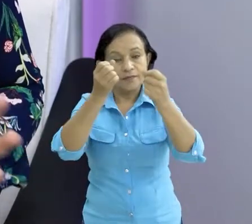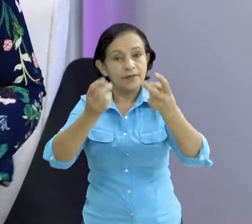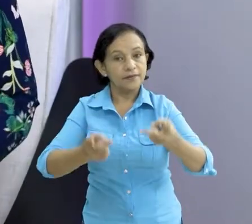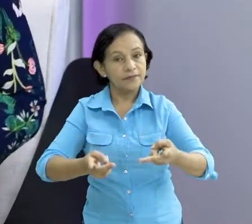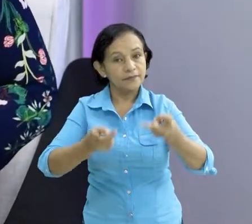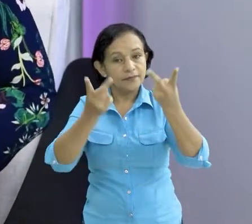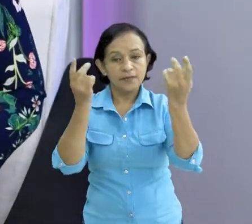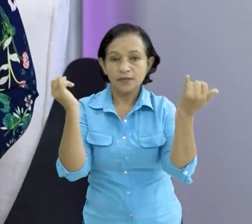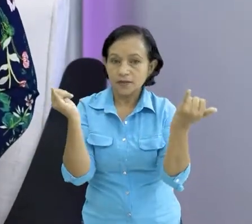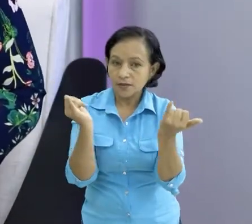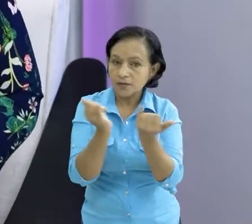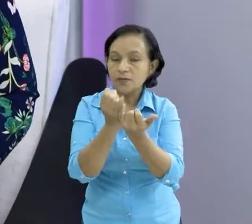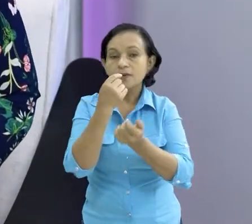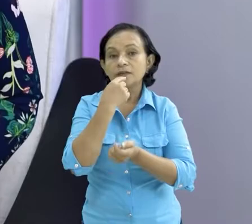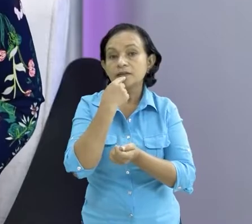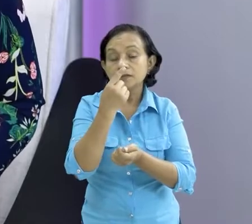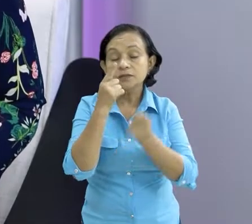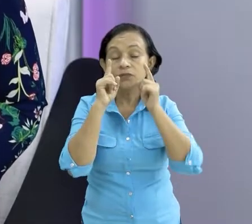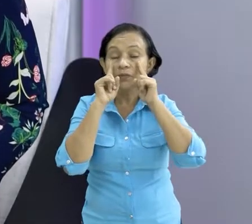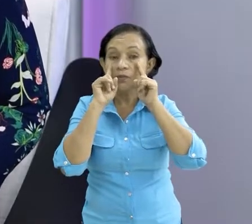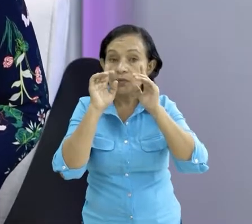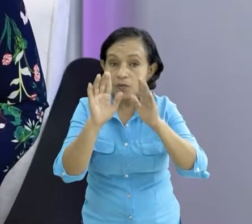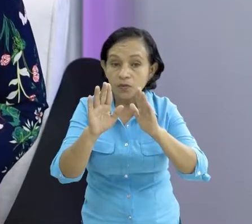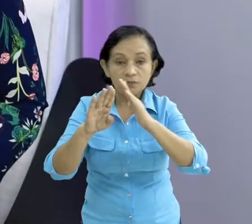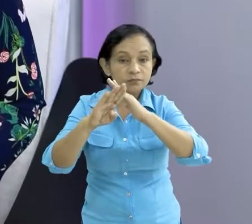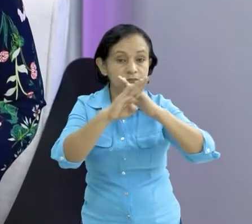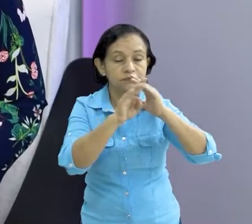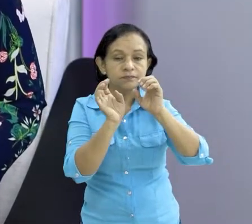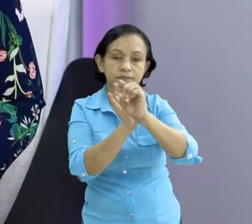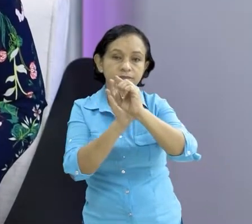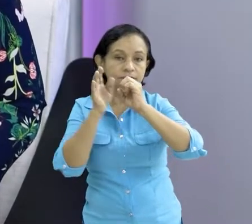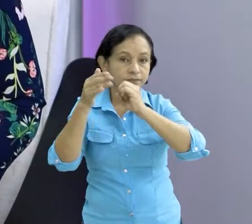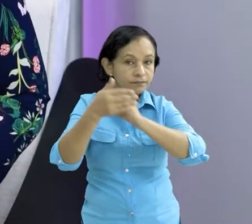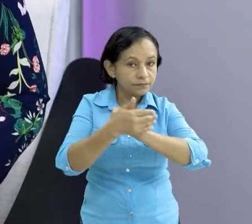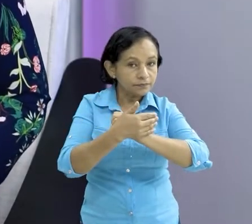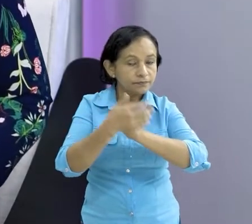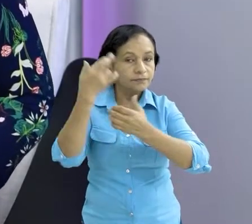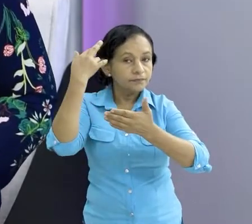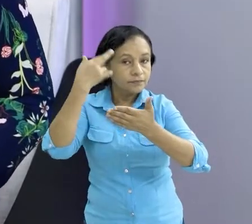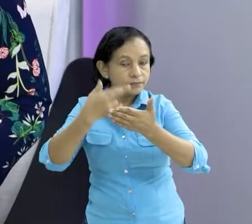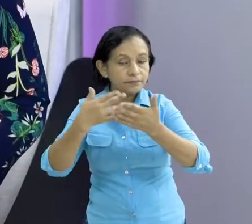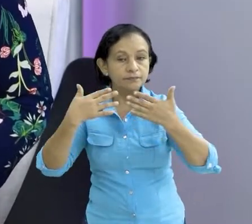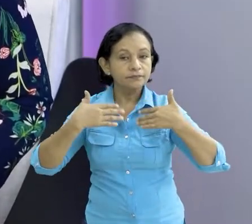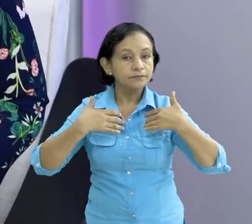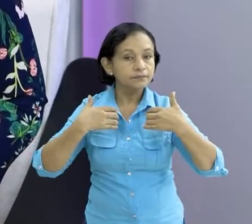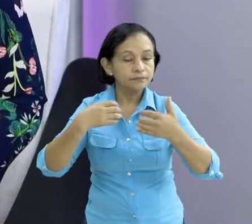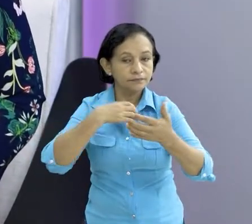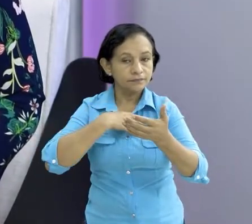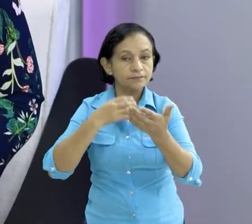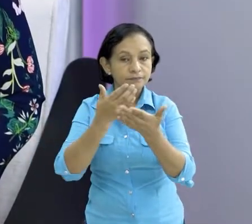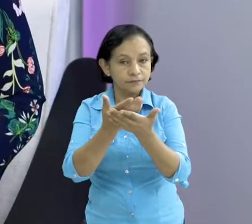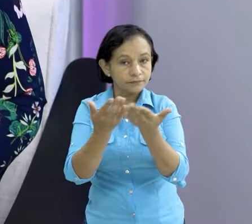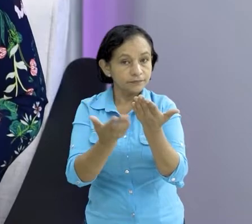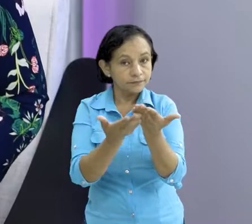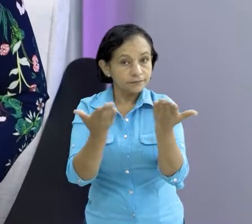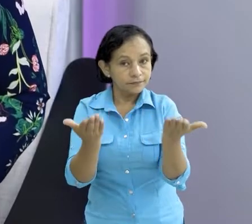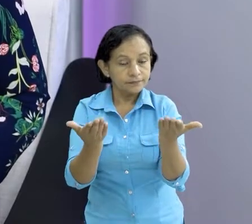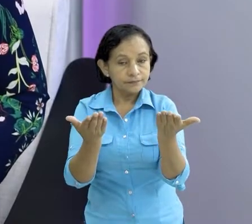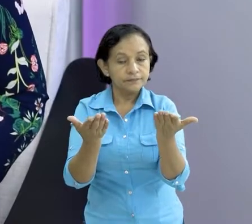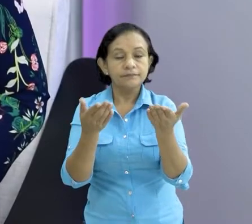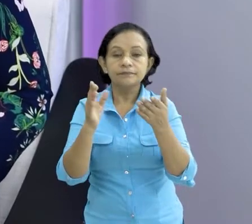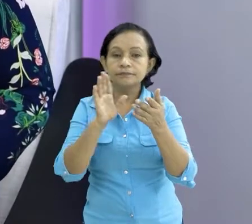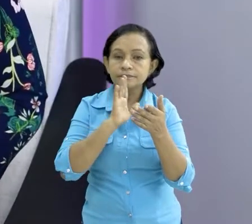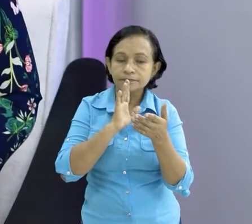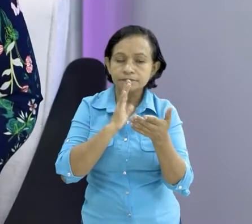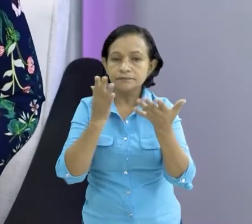igualmente reiteramos las medidas higiénicas en prevención del COVID-19 recuerde que la salud está en nuestras manos para